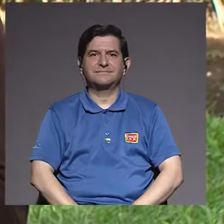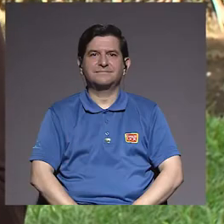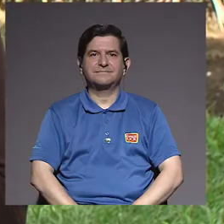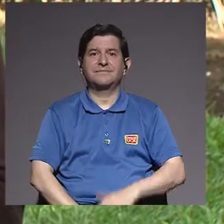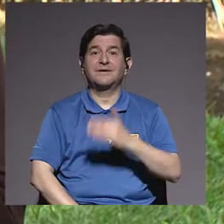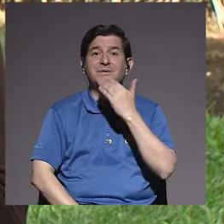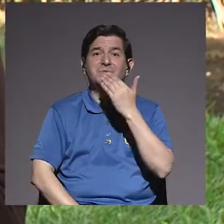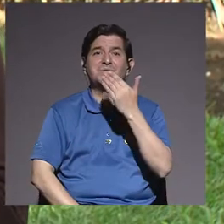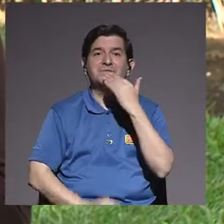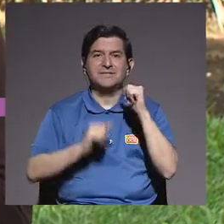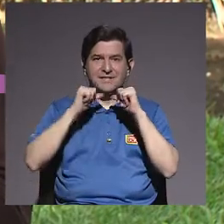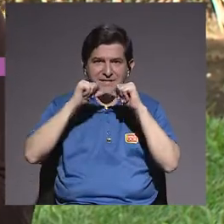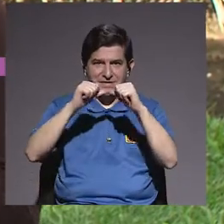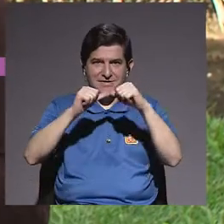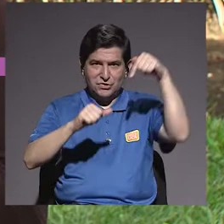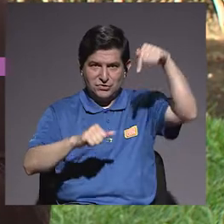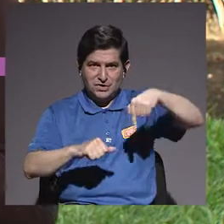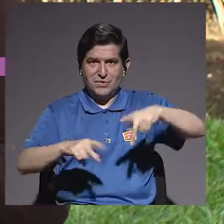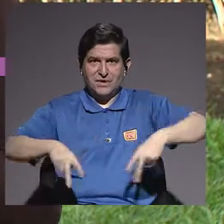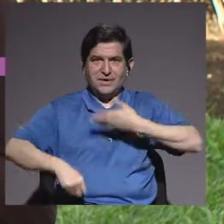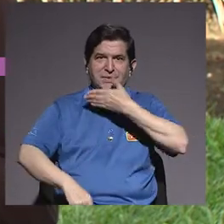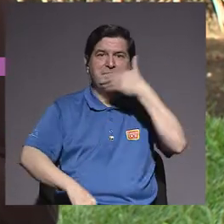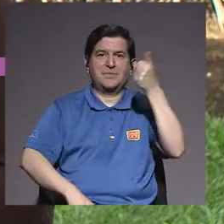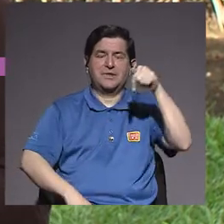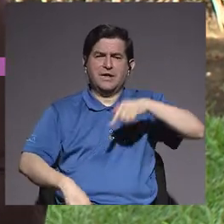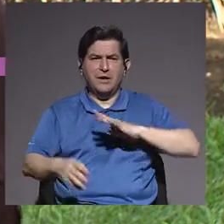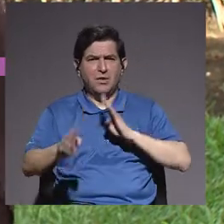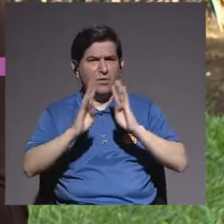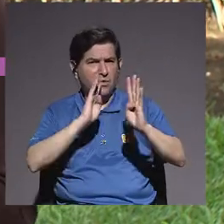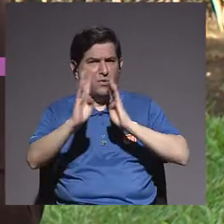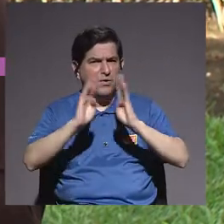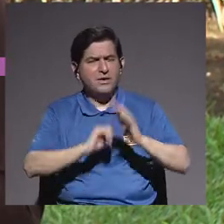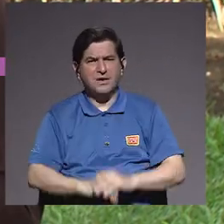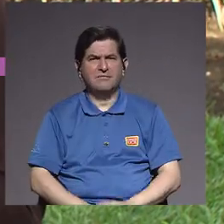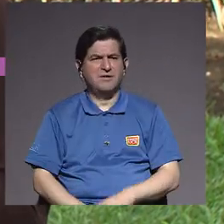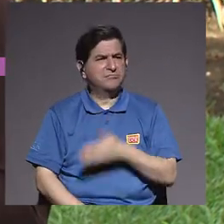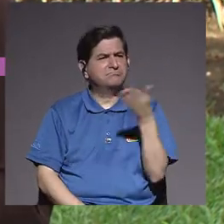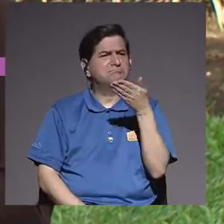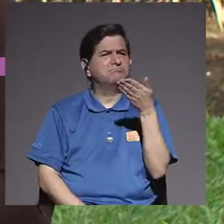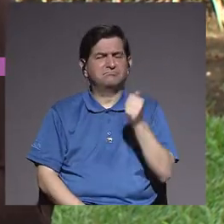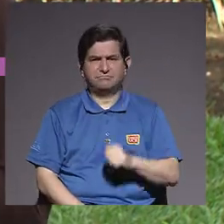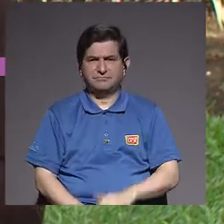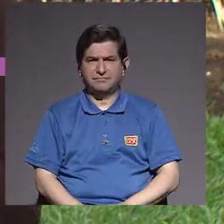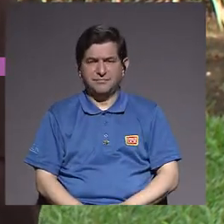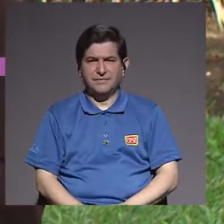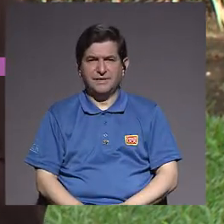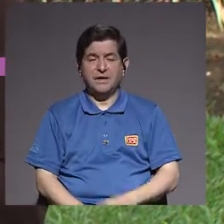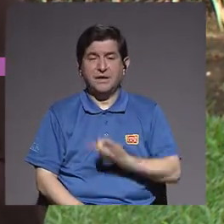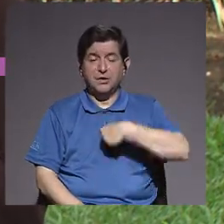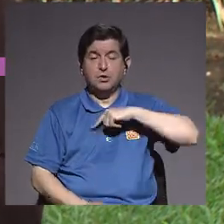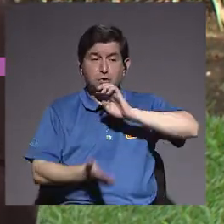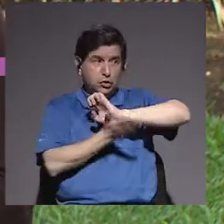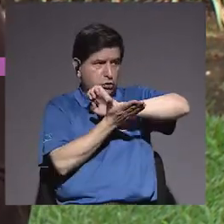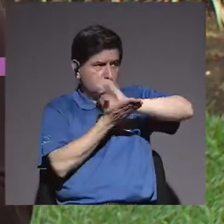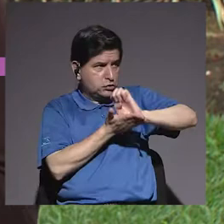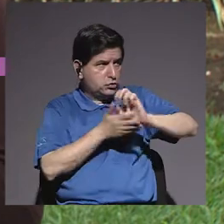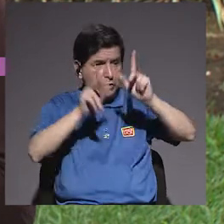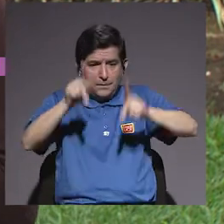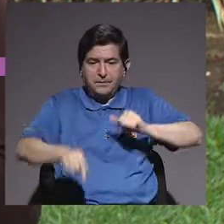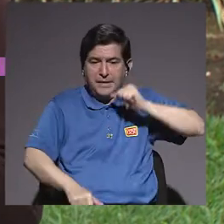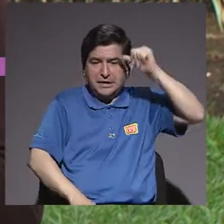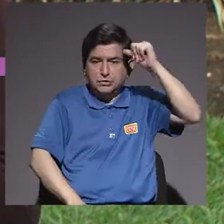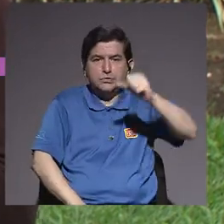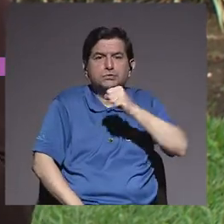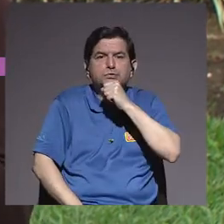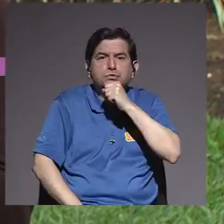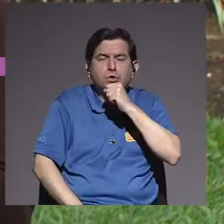Gracias por continuar con nosotros en Vivir Mejor. Hoy estamos conversando acerca de cómo poder evitar que las personas